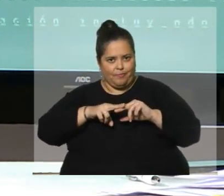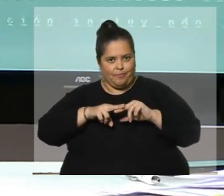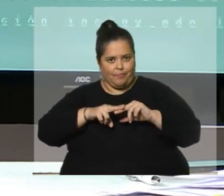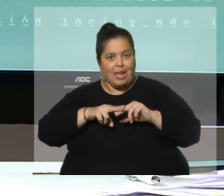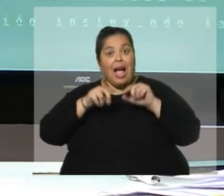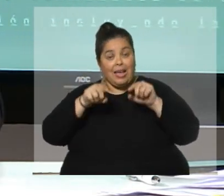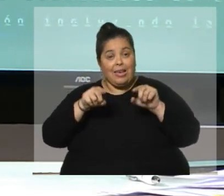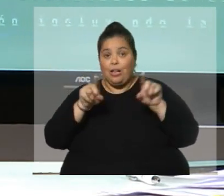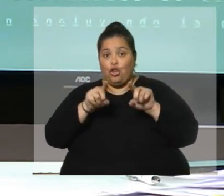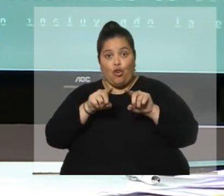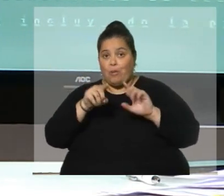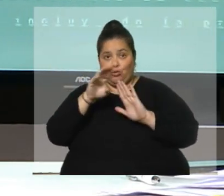no vamos a estar con ustedes.